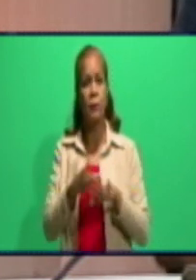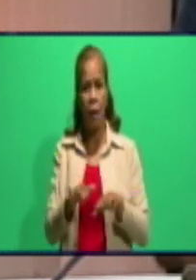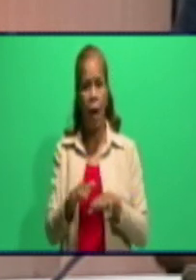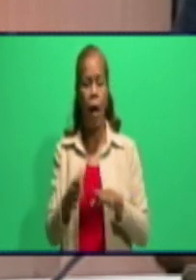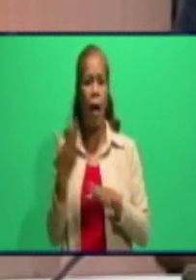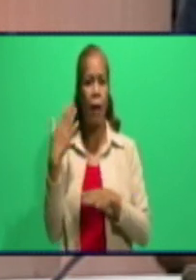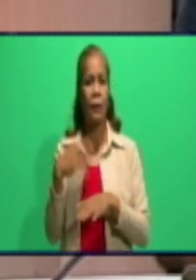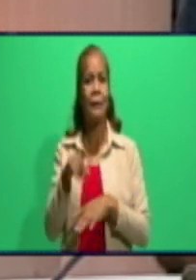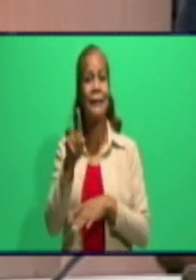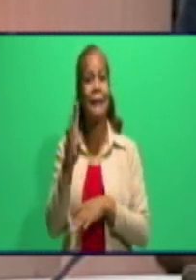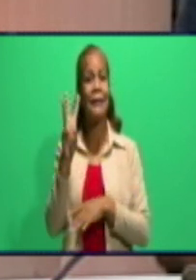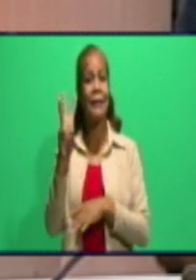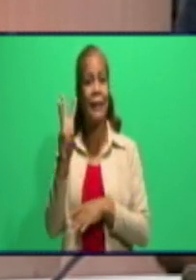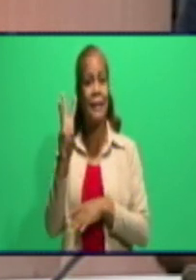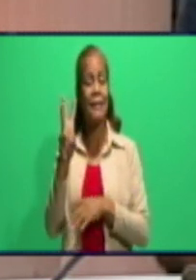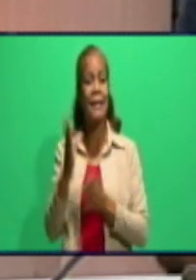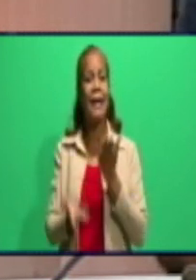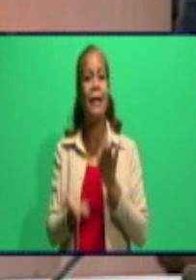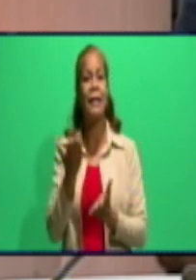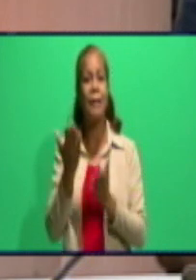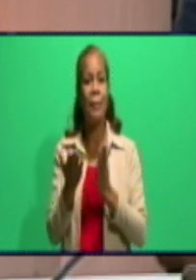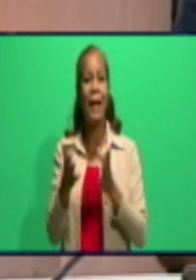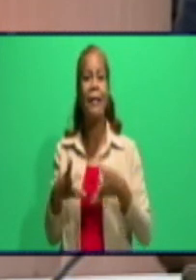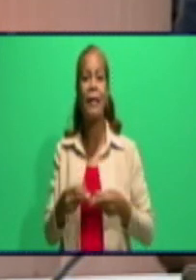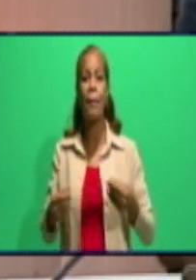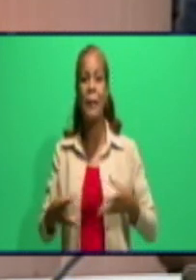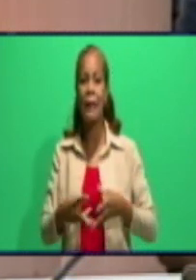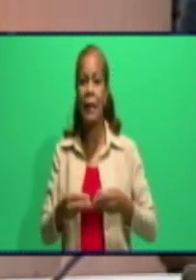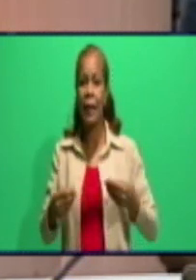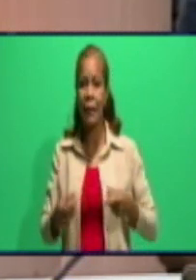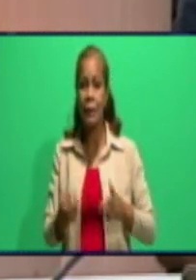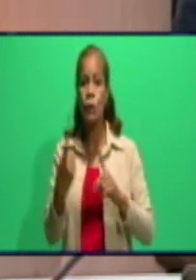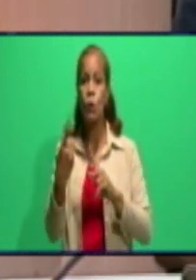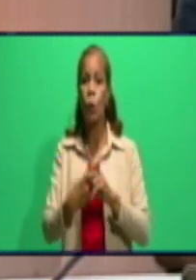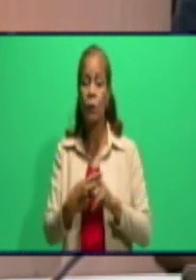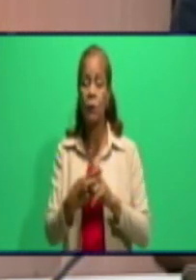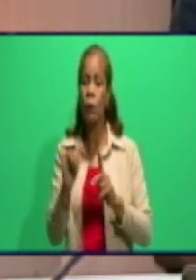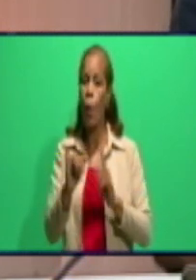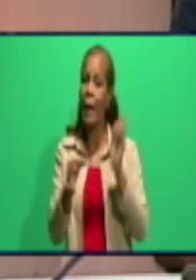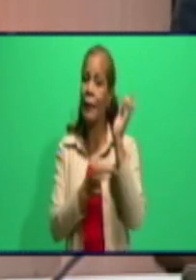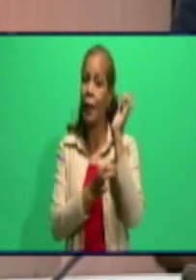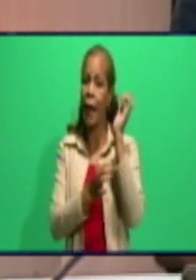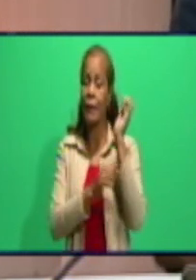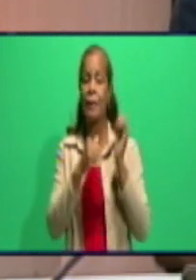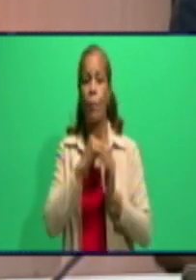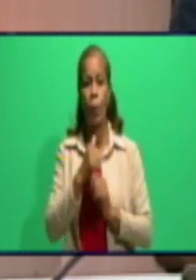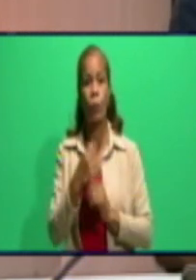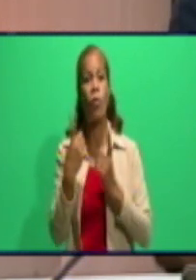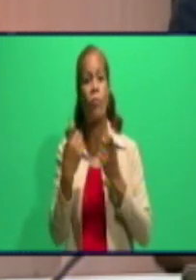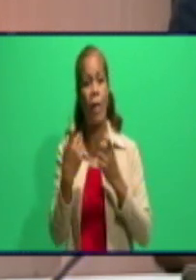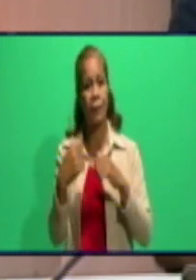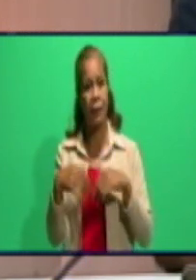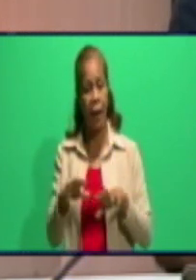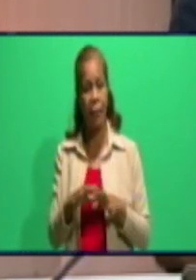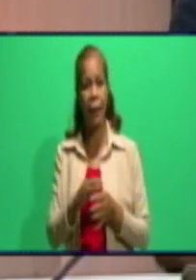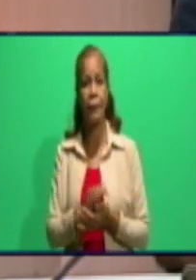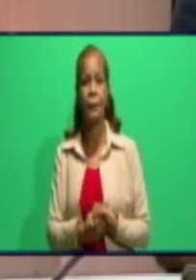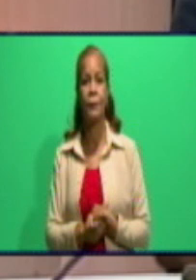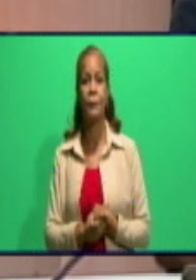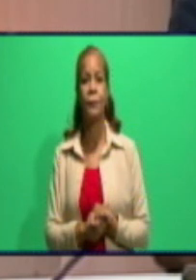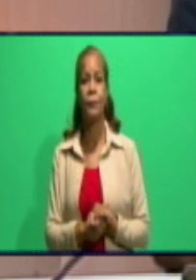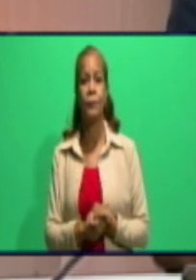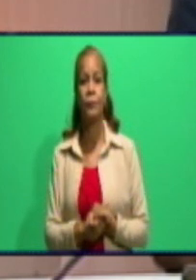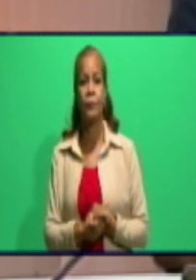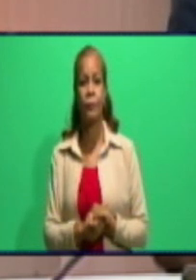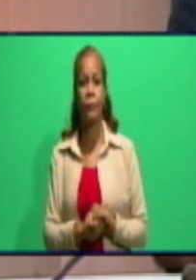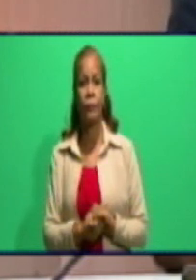13 libras de picadillo y 3 libras de carne de cerdo, sin embargo, en el mini restaurante de ese propio lugar, se encontraron un grupo de rurales que tienen que ver